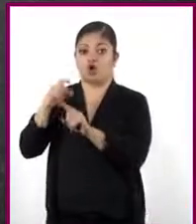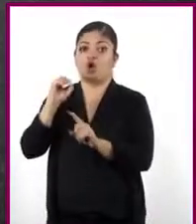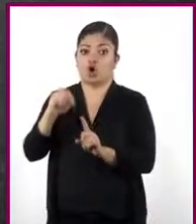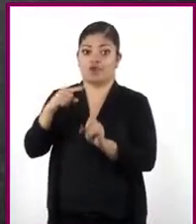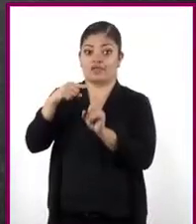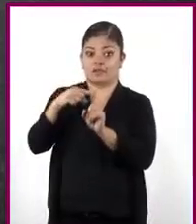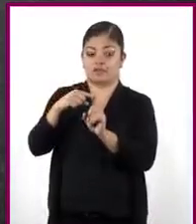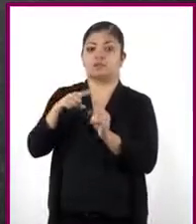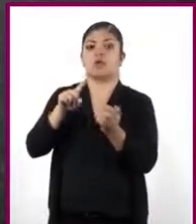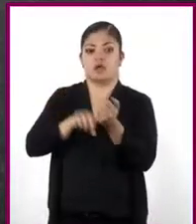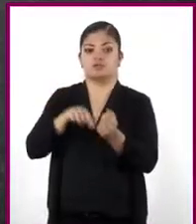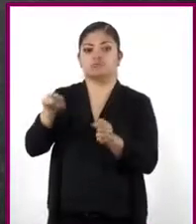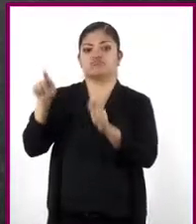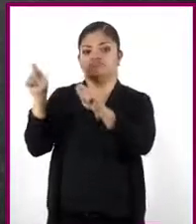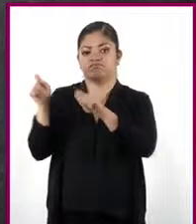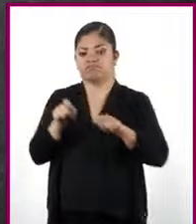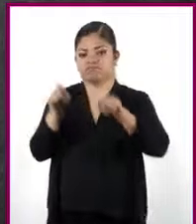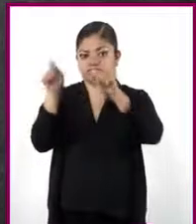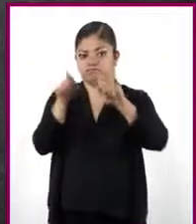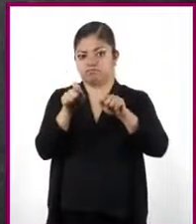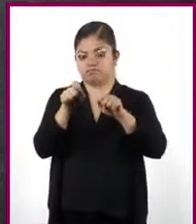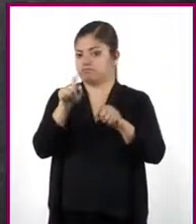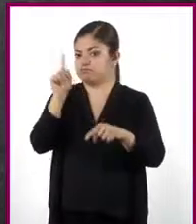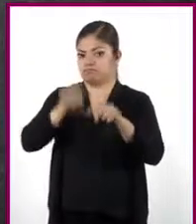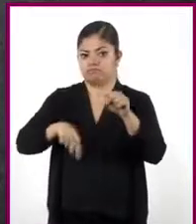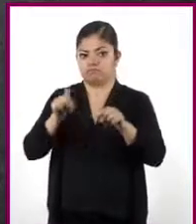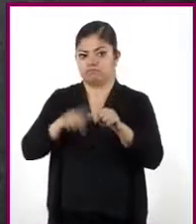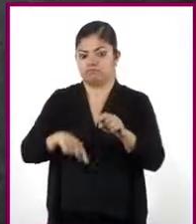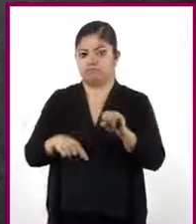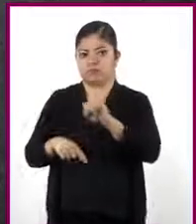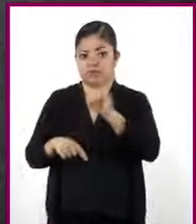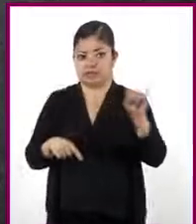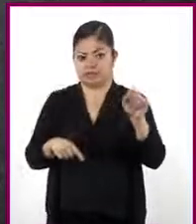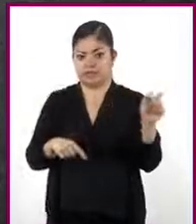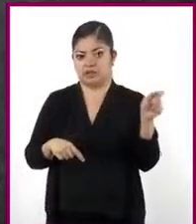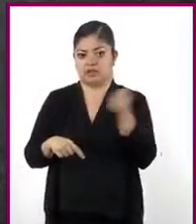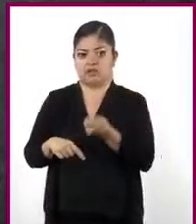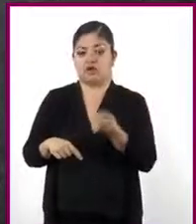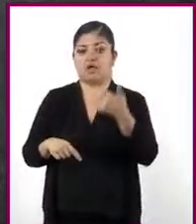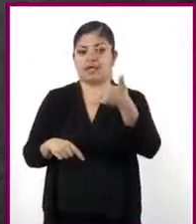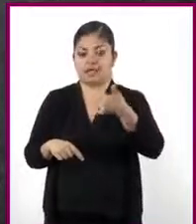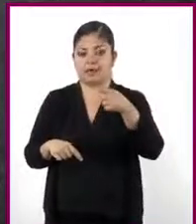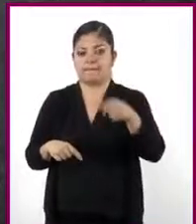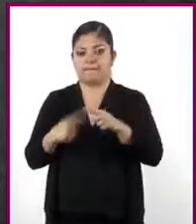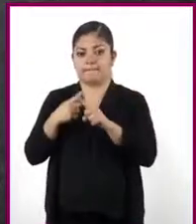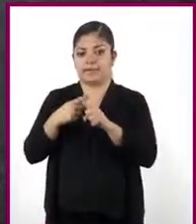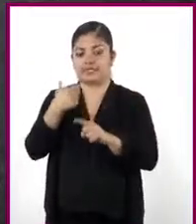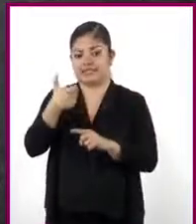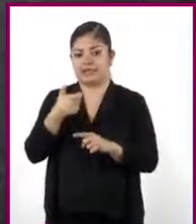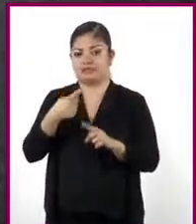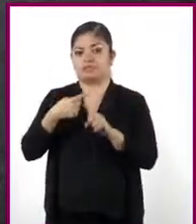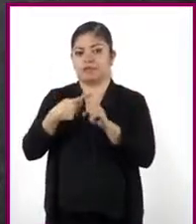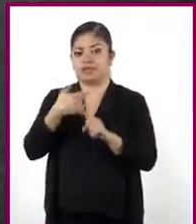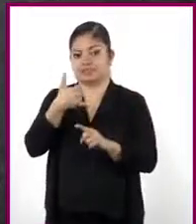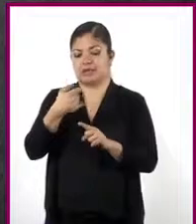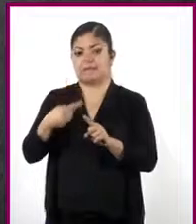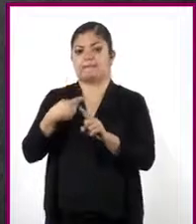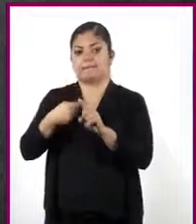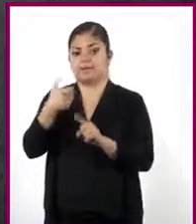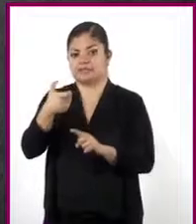ambos factores también se eliminan, quedando del lado izquierdo Y más X más Y más X.